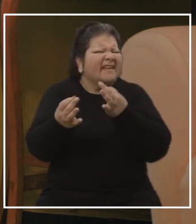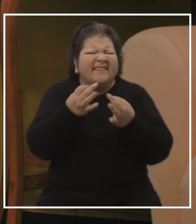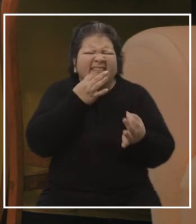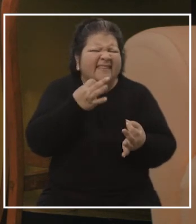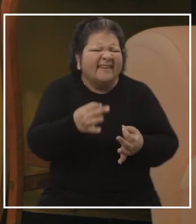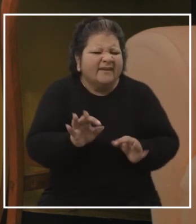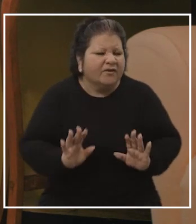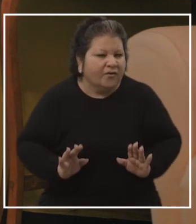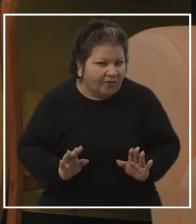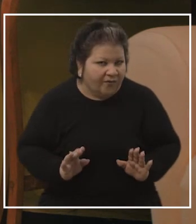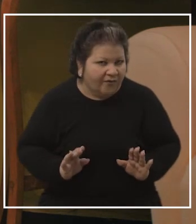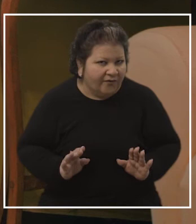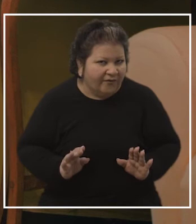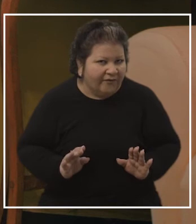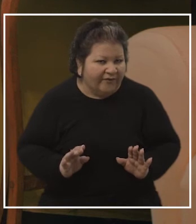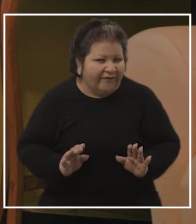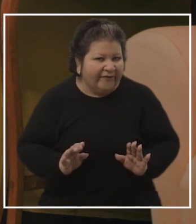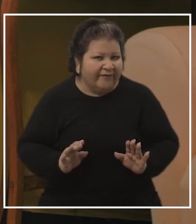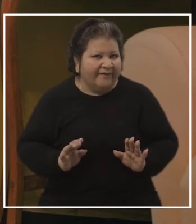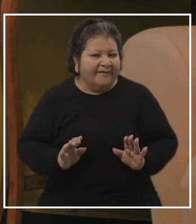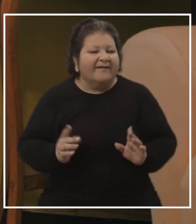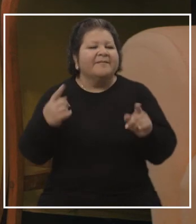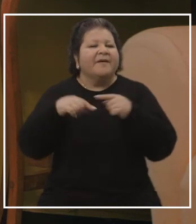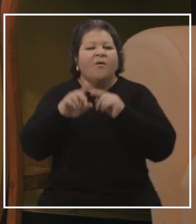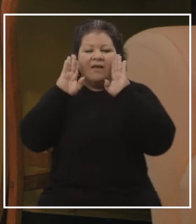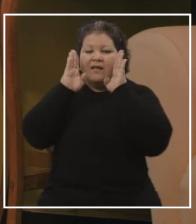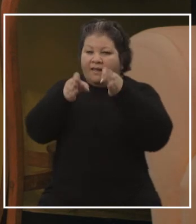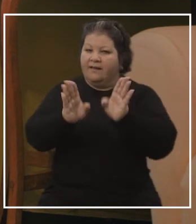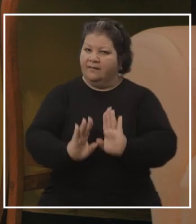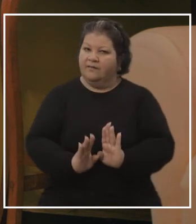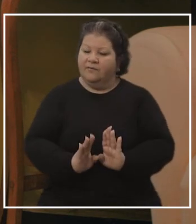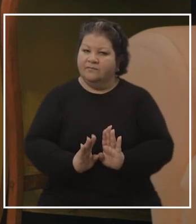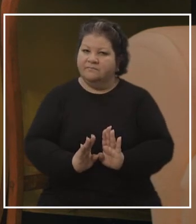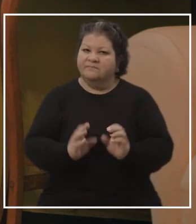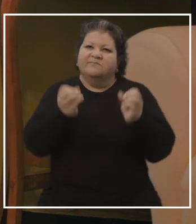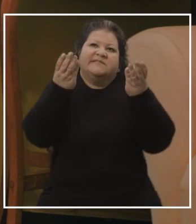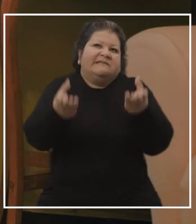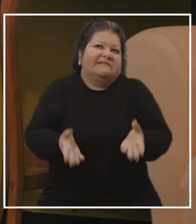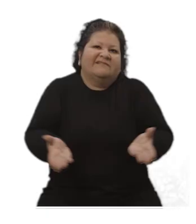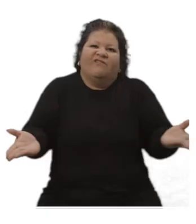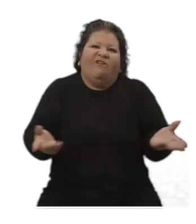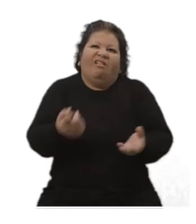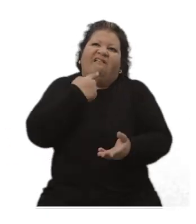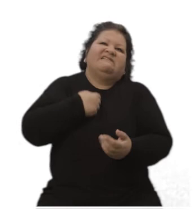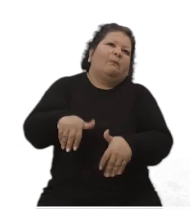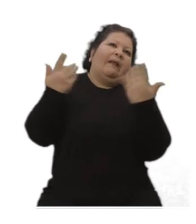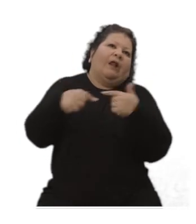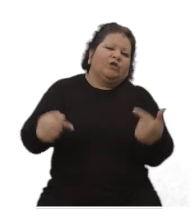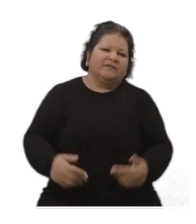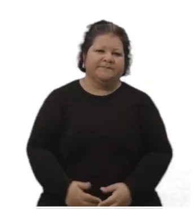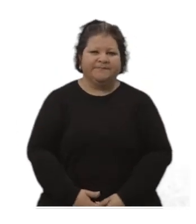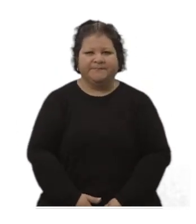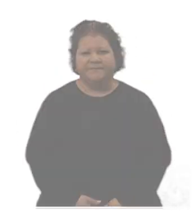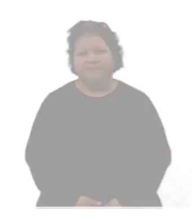también escuchás entre líneas. Pero hay que estar atento, porque si no te venden un buzón. Construciendo